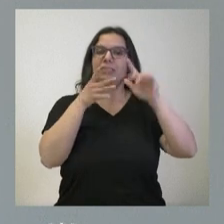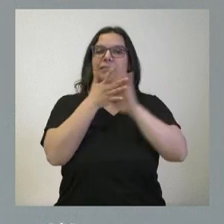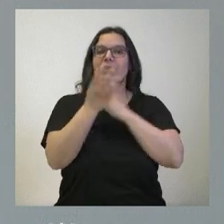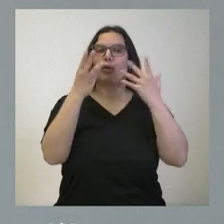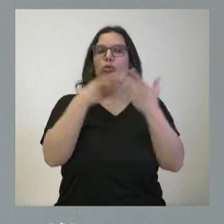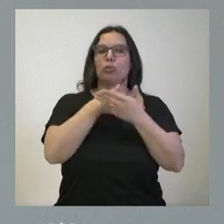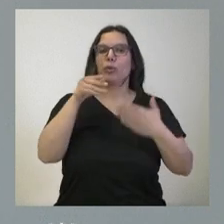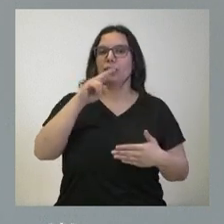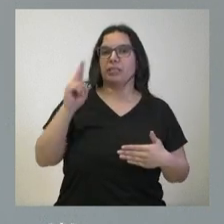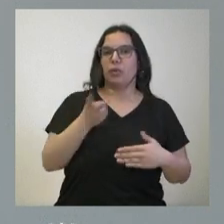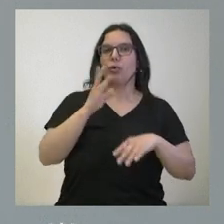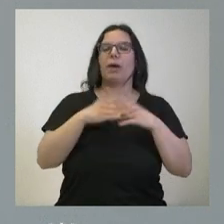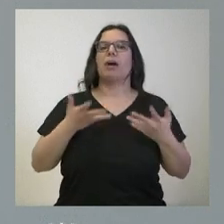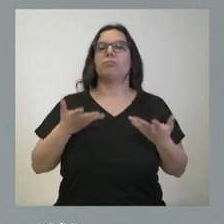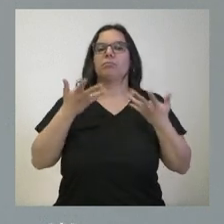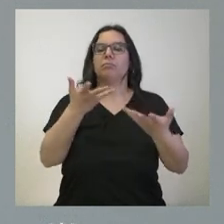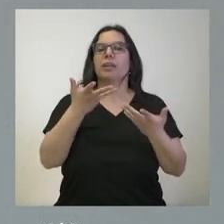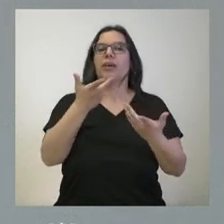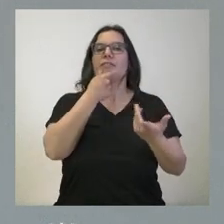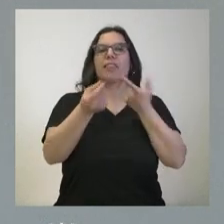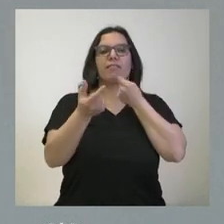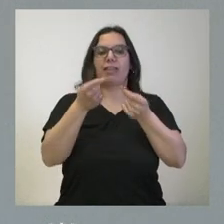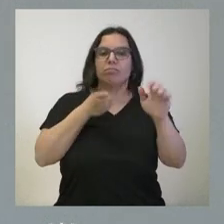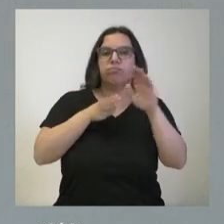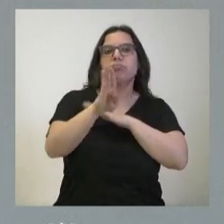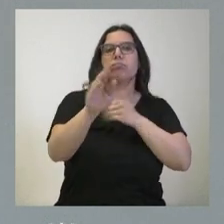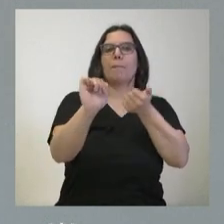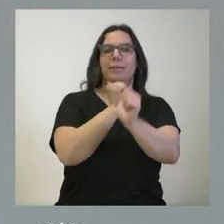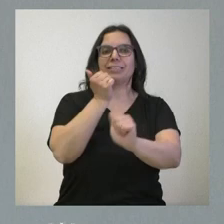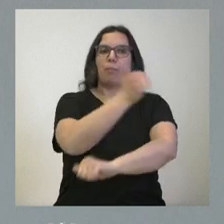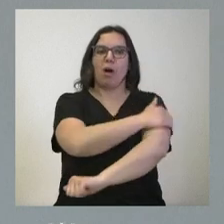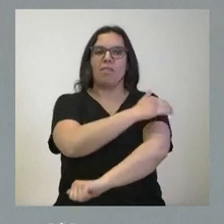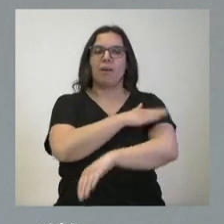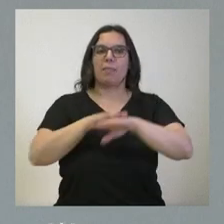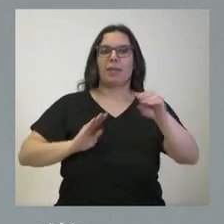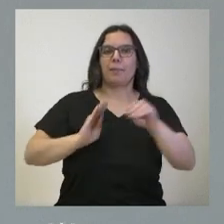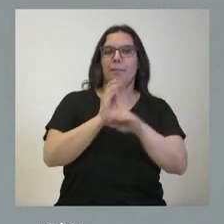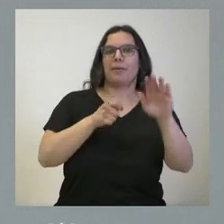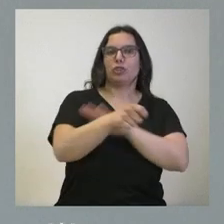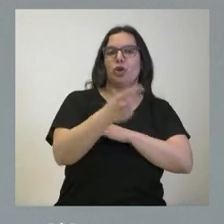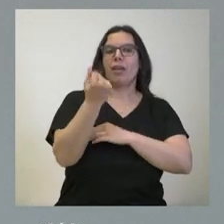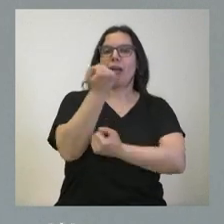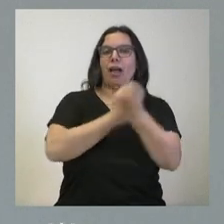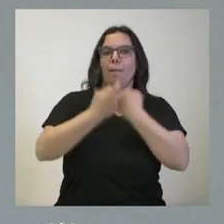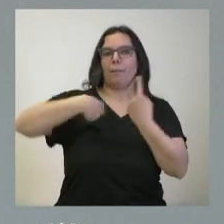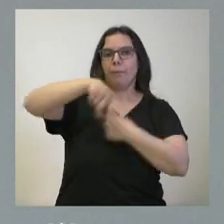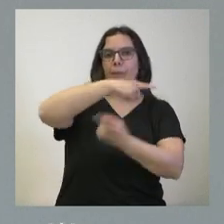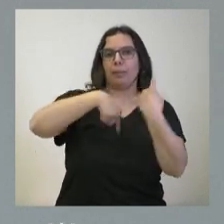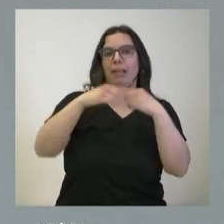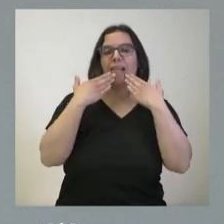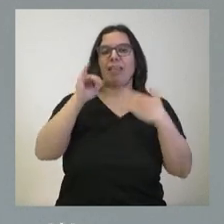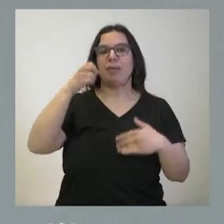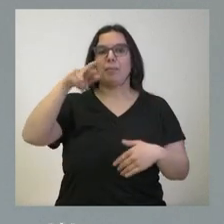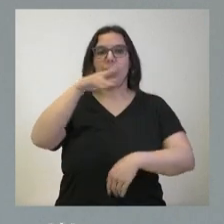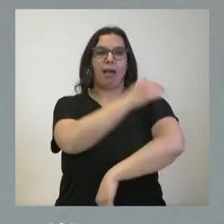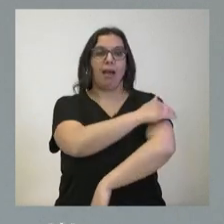millones de euros para facilitar el acceso a préstamos avalados para la inversión y el capital circulante a través de Iberaval. En